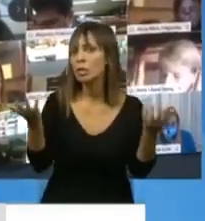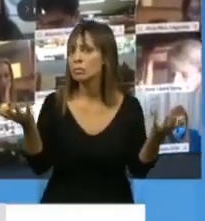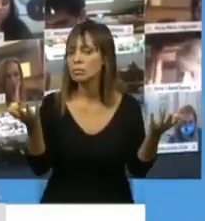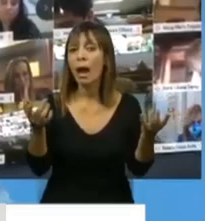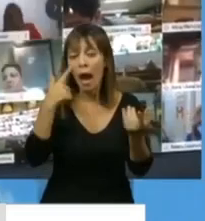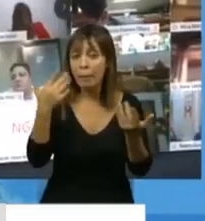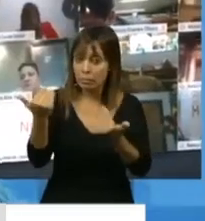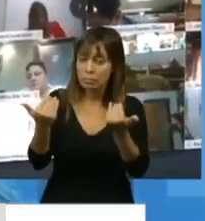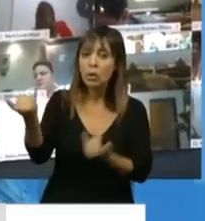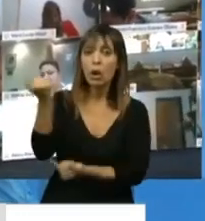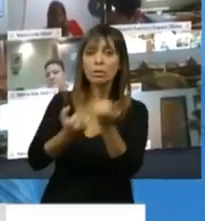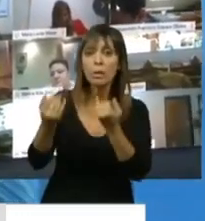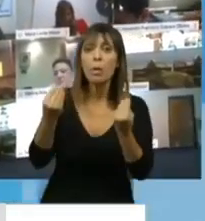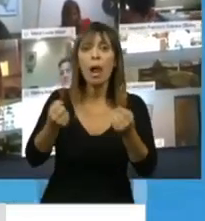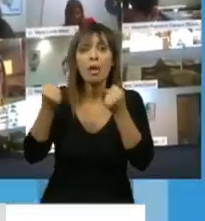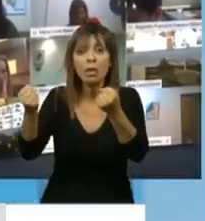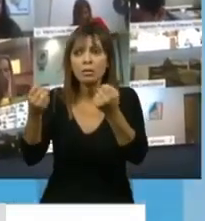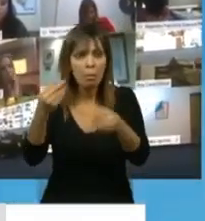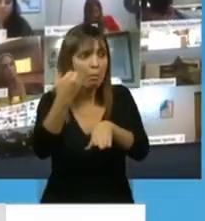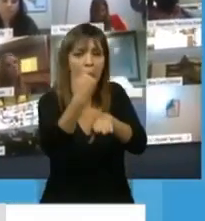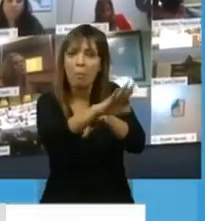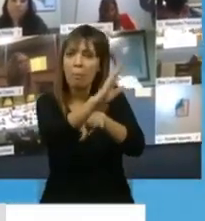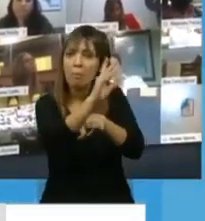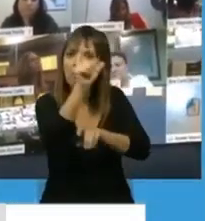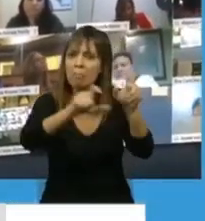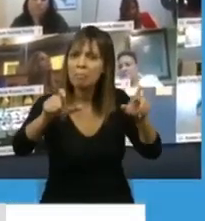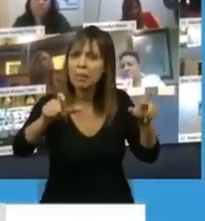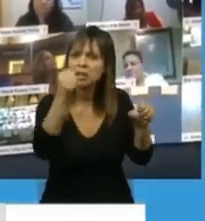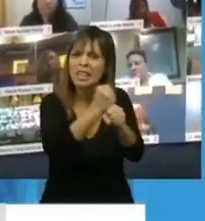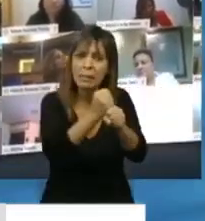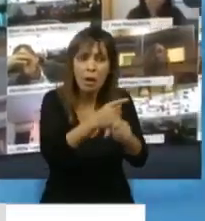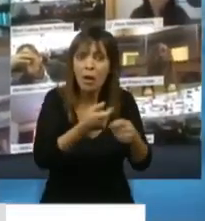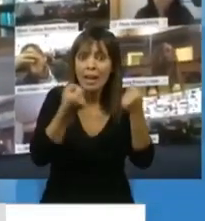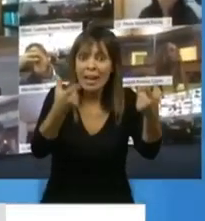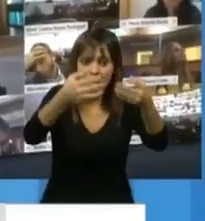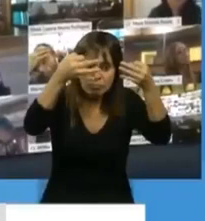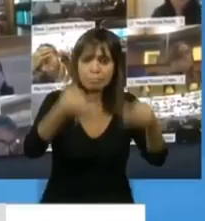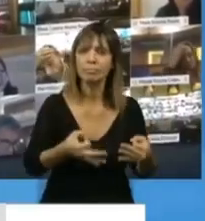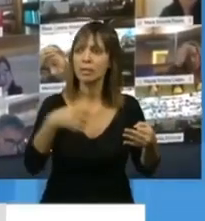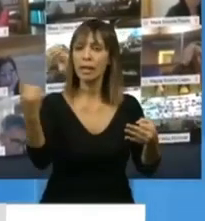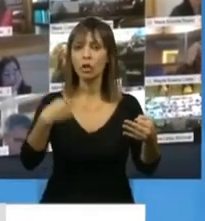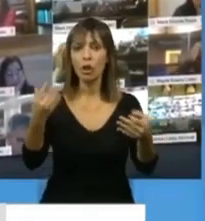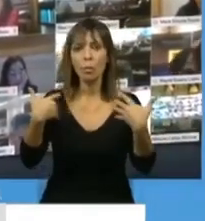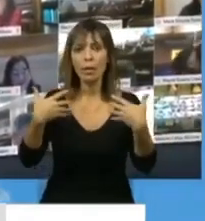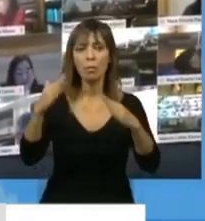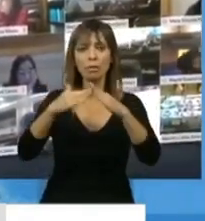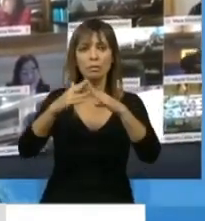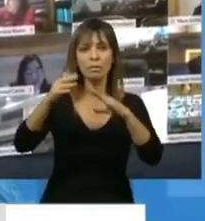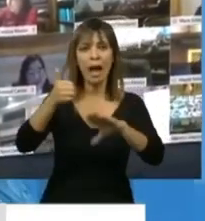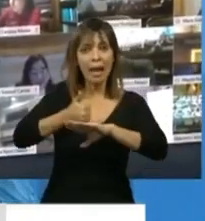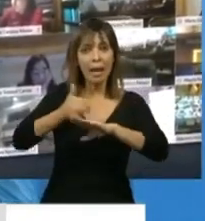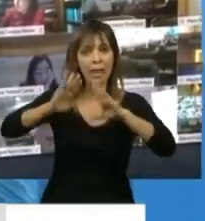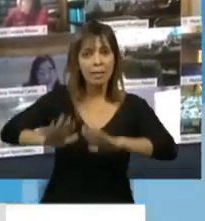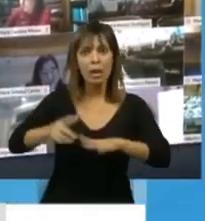Cuéntenos ese enorme esfuerzo que hicieron para dejar afuera a todos esos miles de trabajadores que garantizaron que todos pudiéramos hacer el aislamiento y la cuarentena